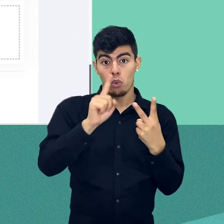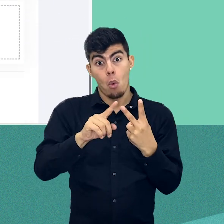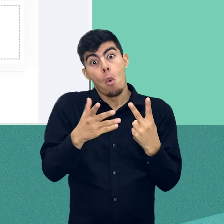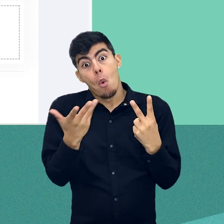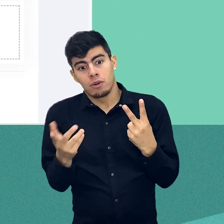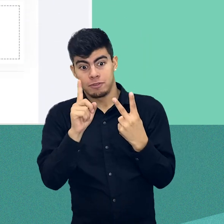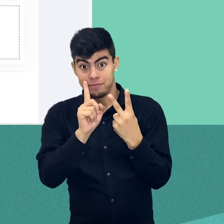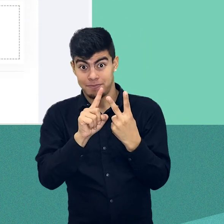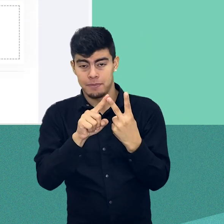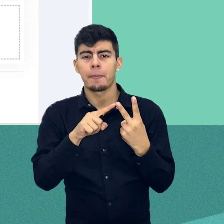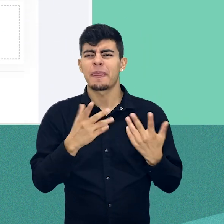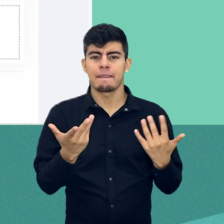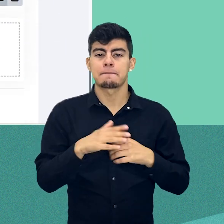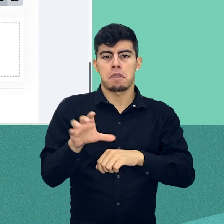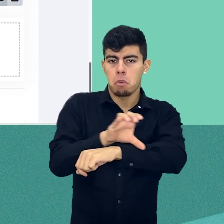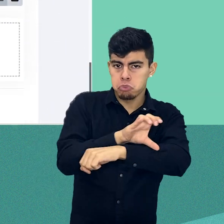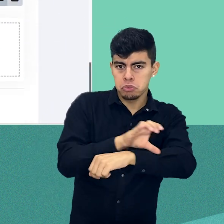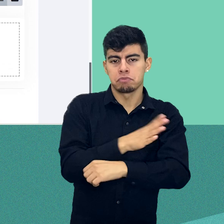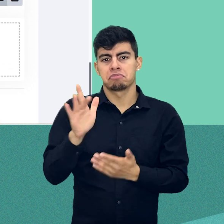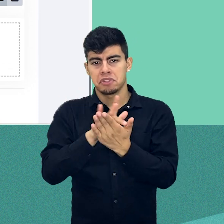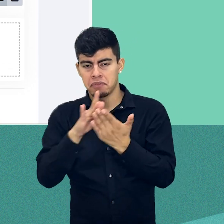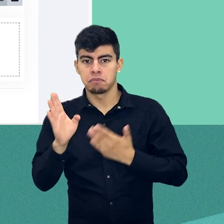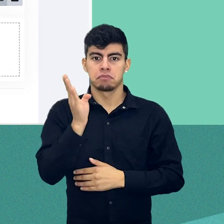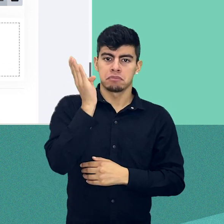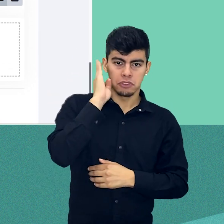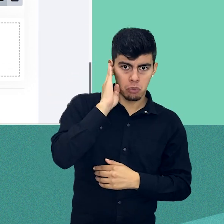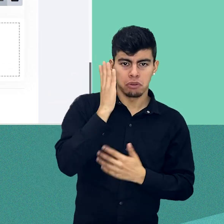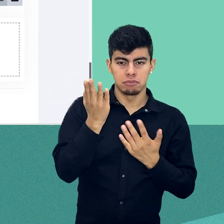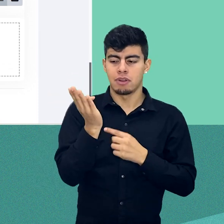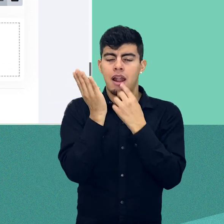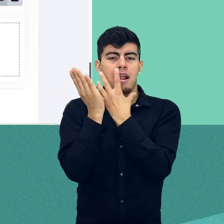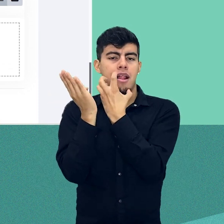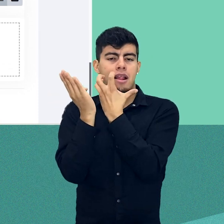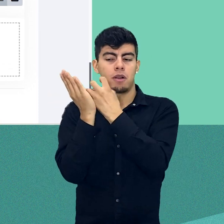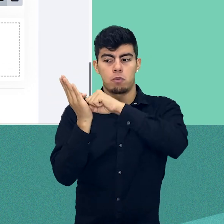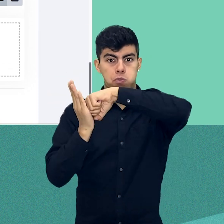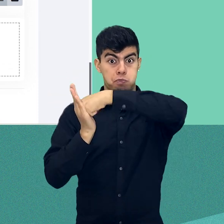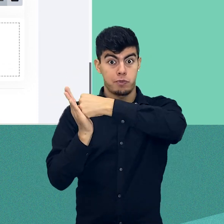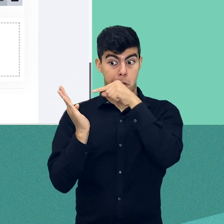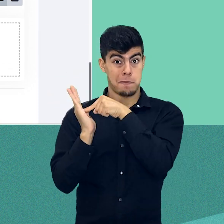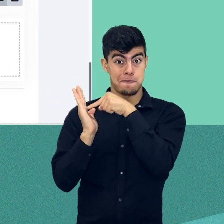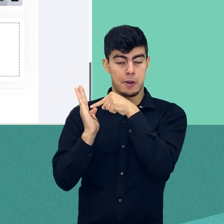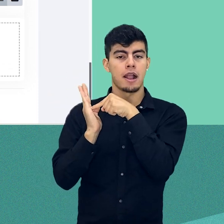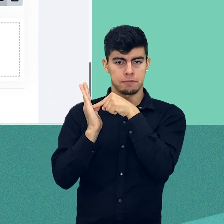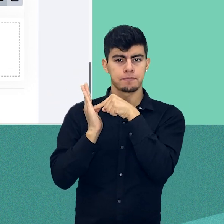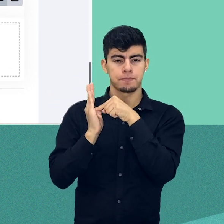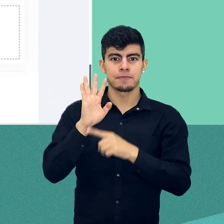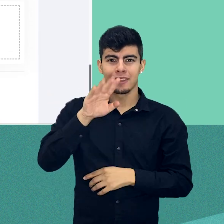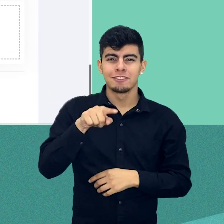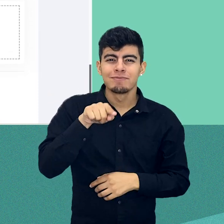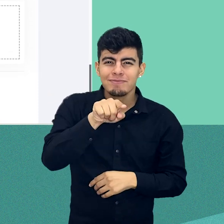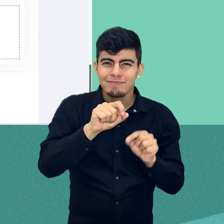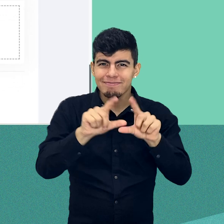externa y adjuntar el archivo de audio. Para subir el audio externo, ubicamos el recuadro Archivos enviados y hacemos